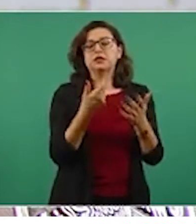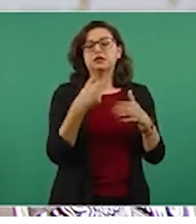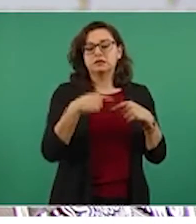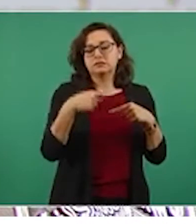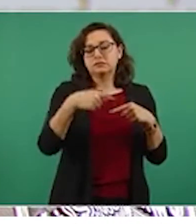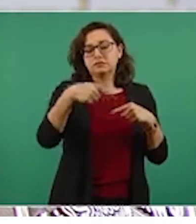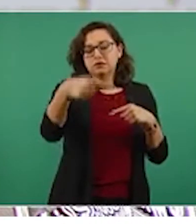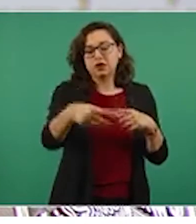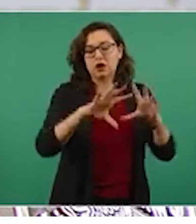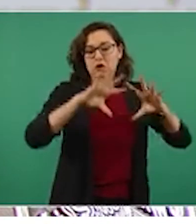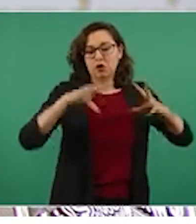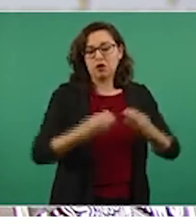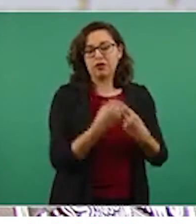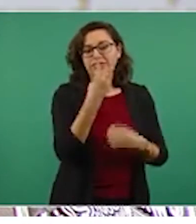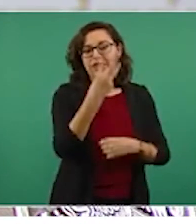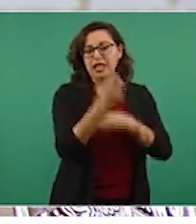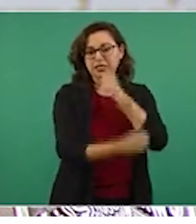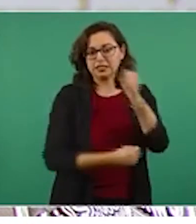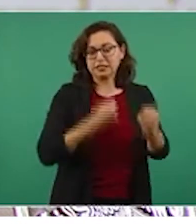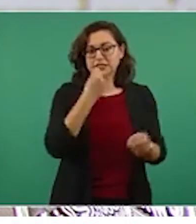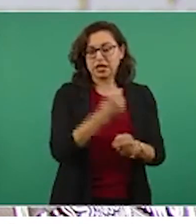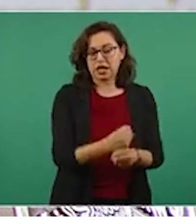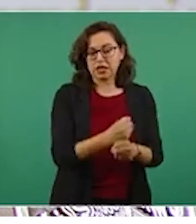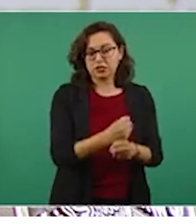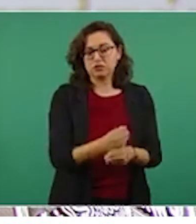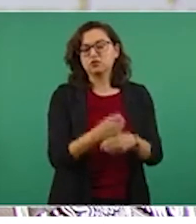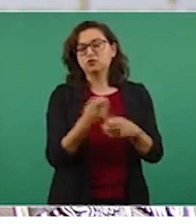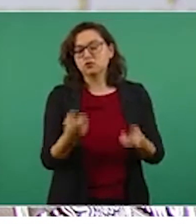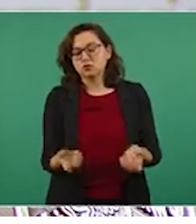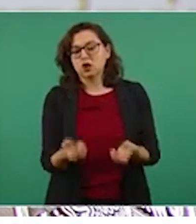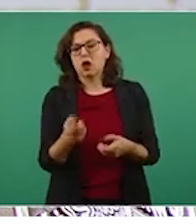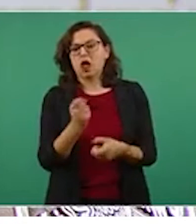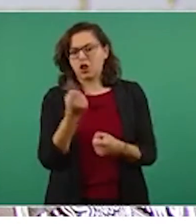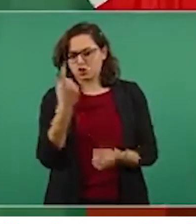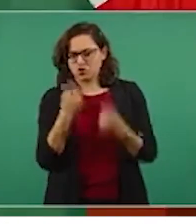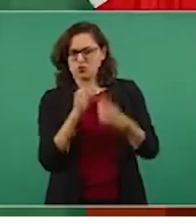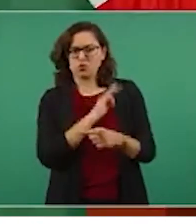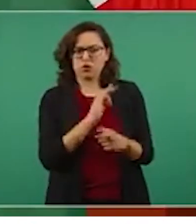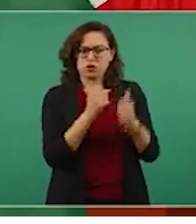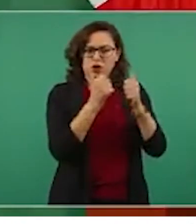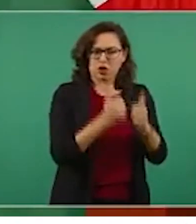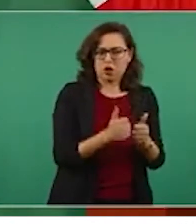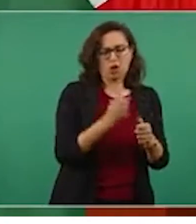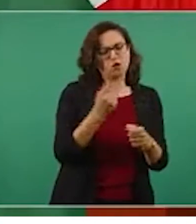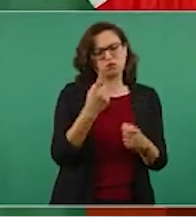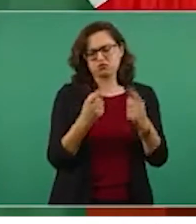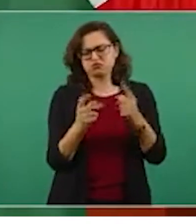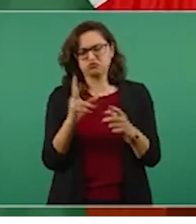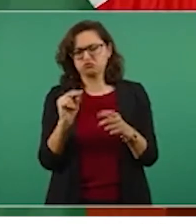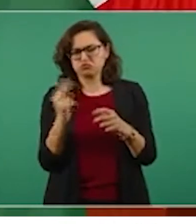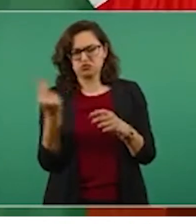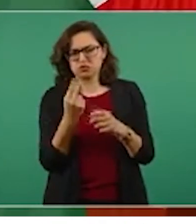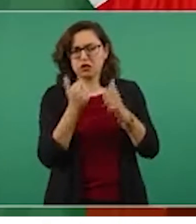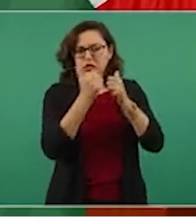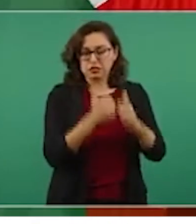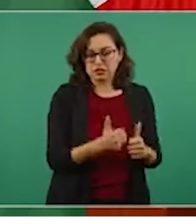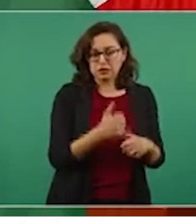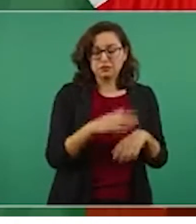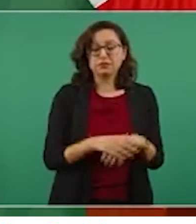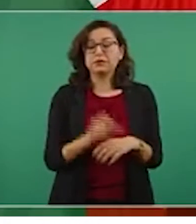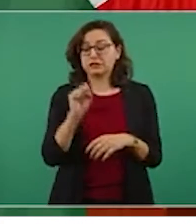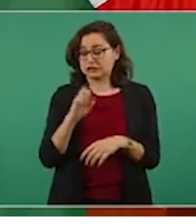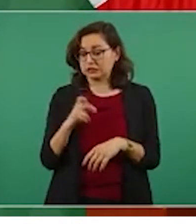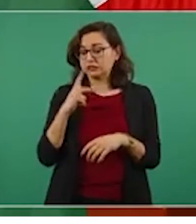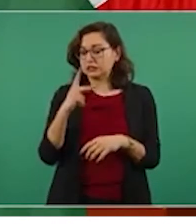en dos categorías, con residencia y no residencia. Estudios con validez oficial por parte de la Secretaría de